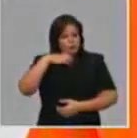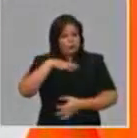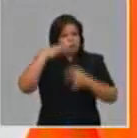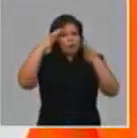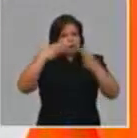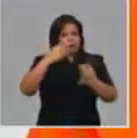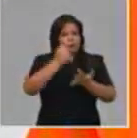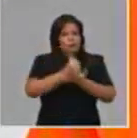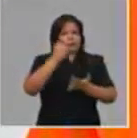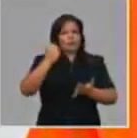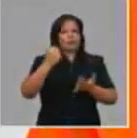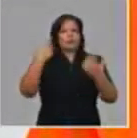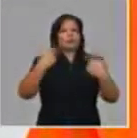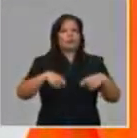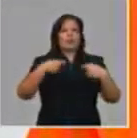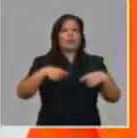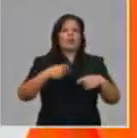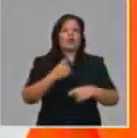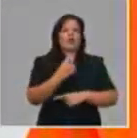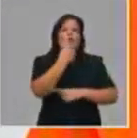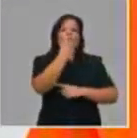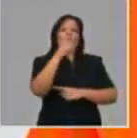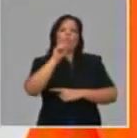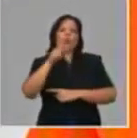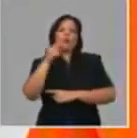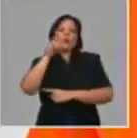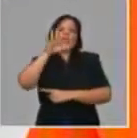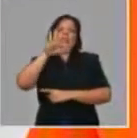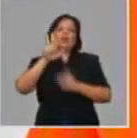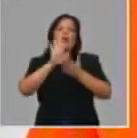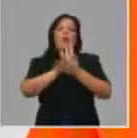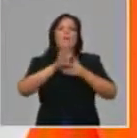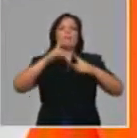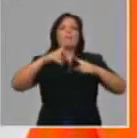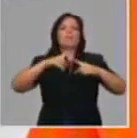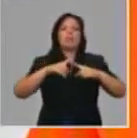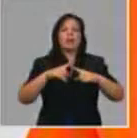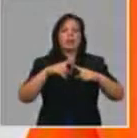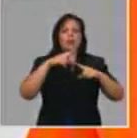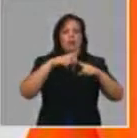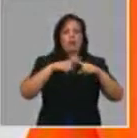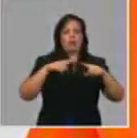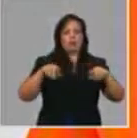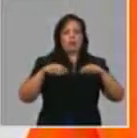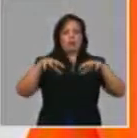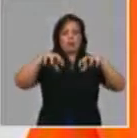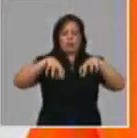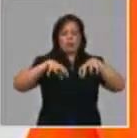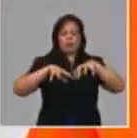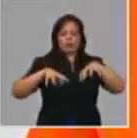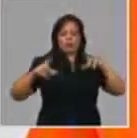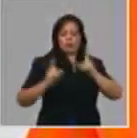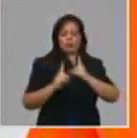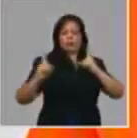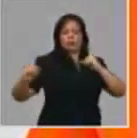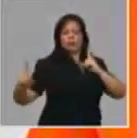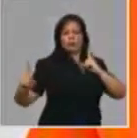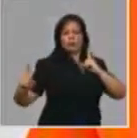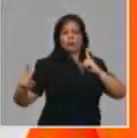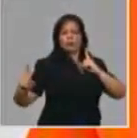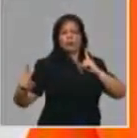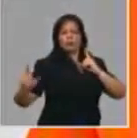hacerlo a un espacio de 1,5 metros por mesa que es la distancia que se necesita para, primero para el